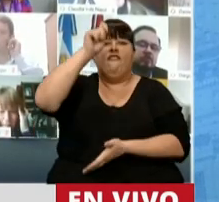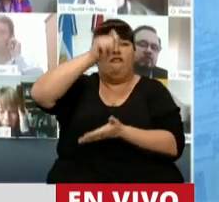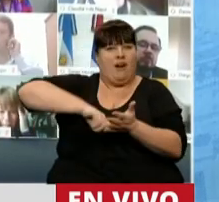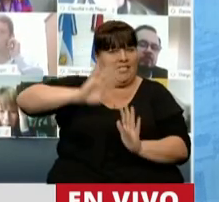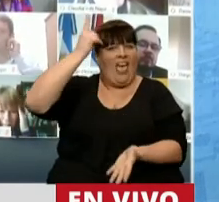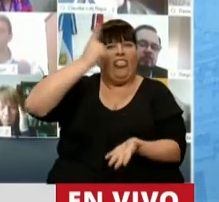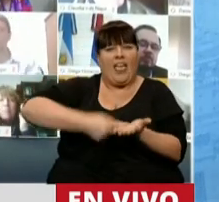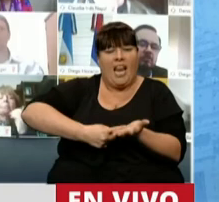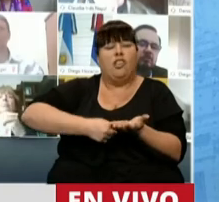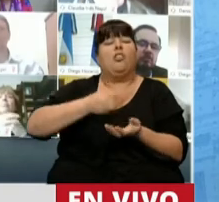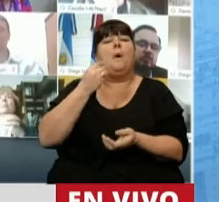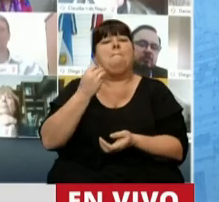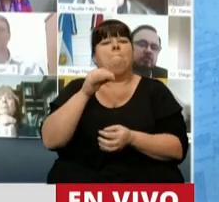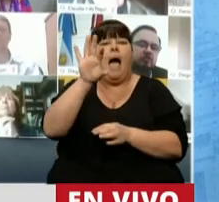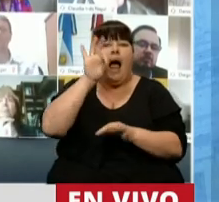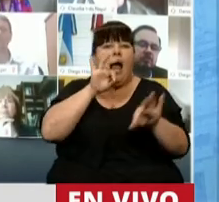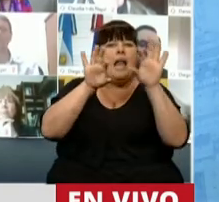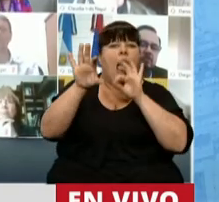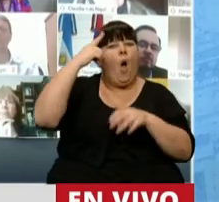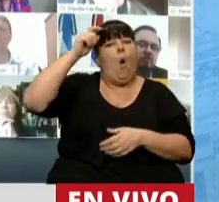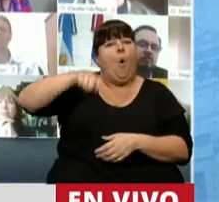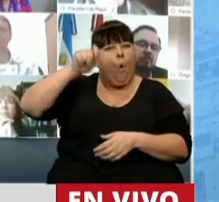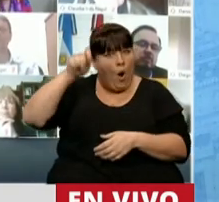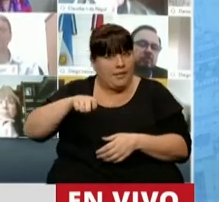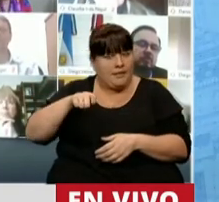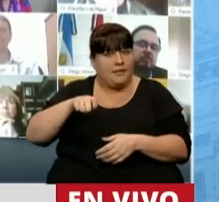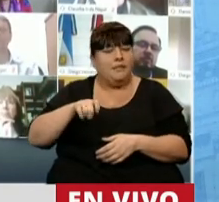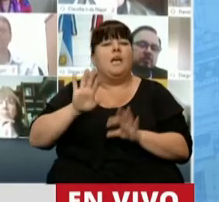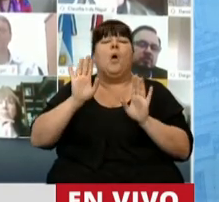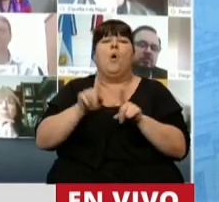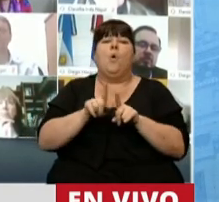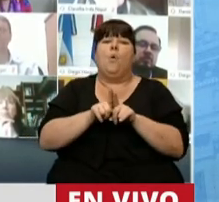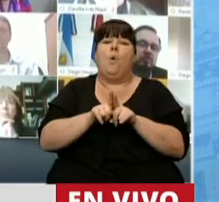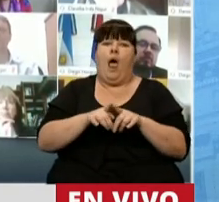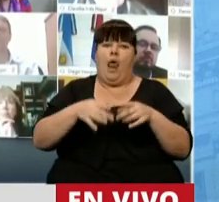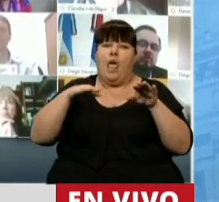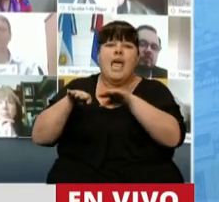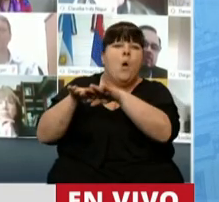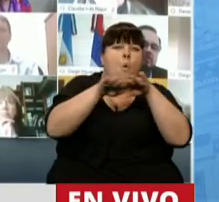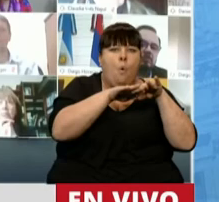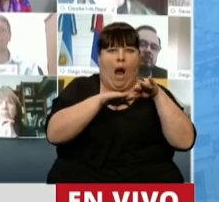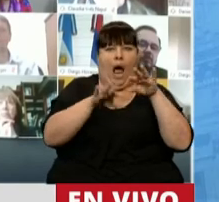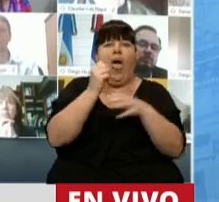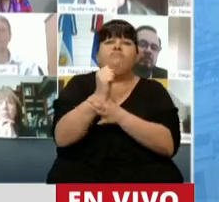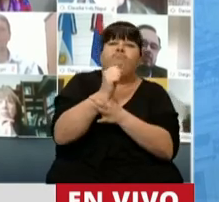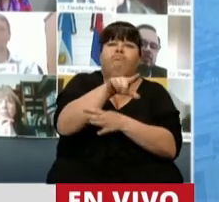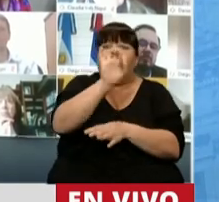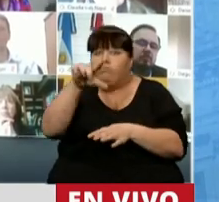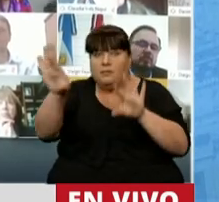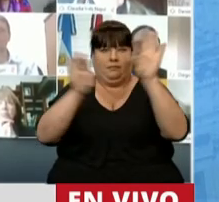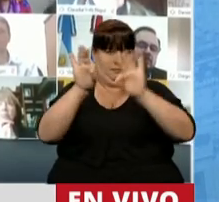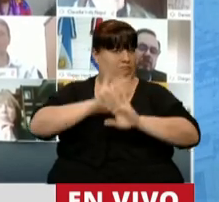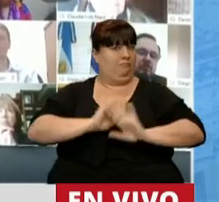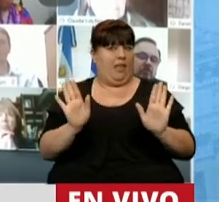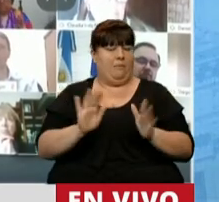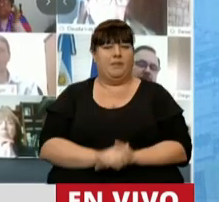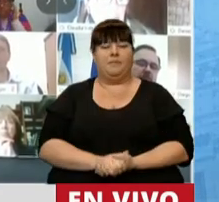decreto para poder seleccionar los jueces con toda la equidad y la idoneidad que corresponde.